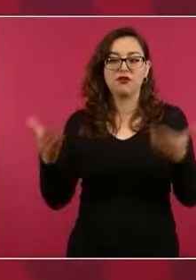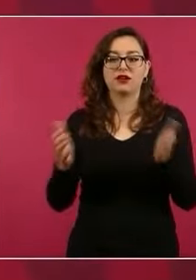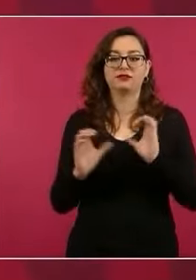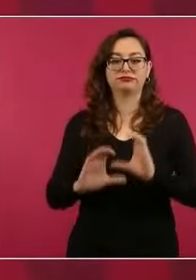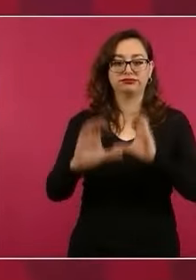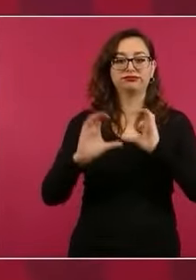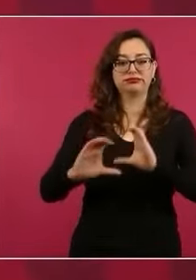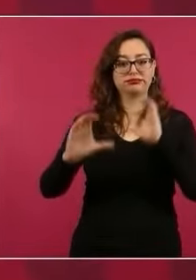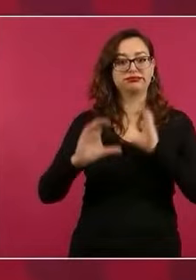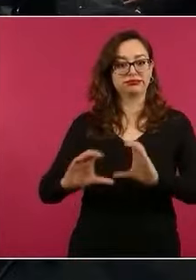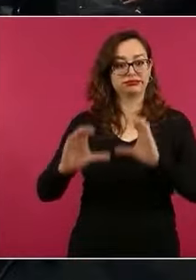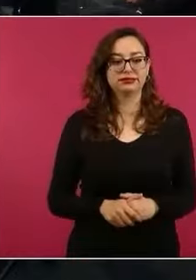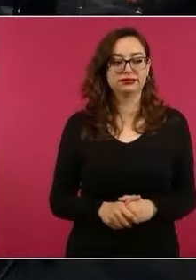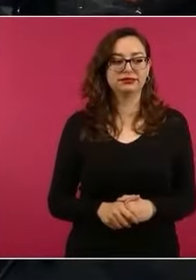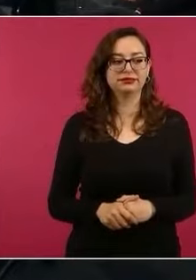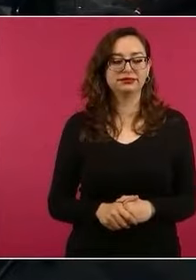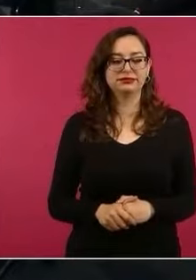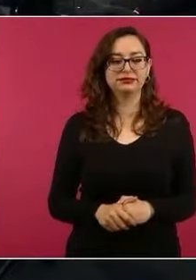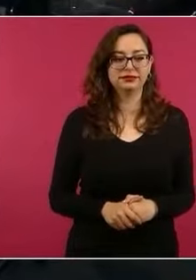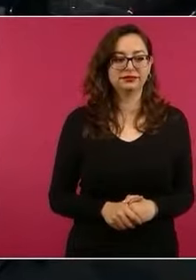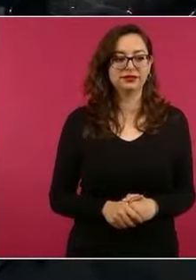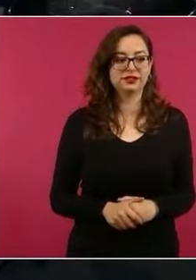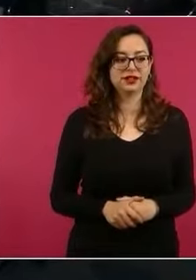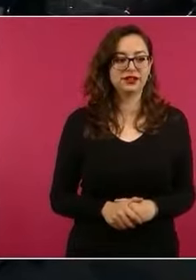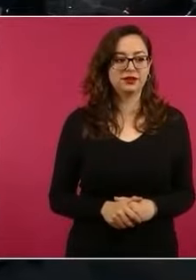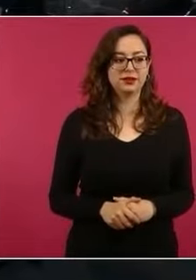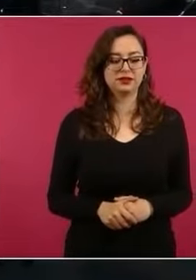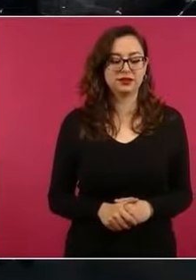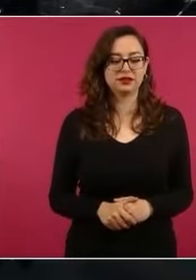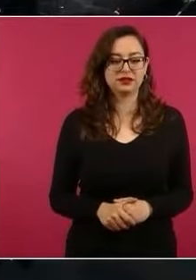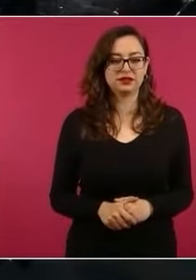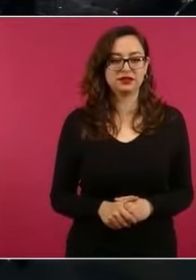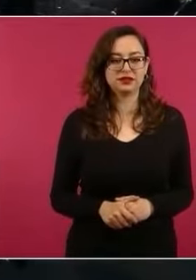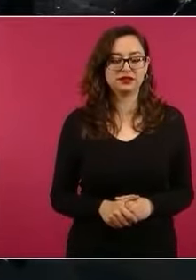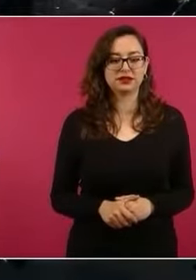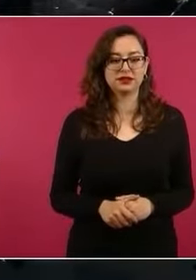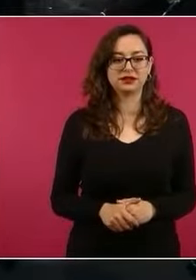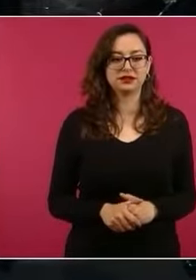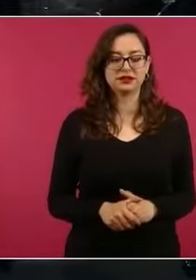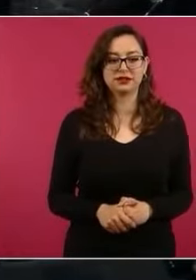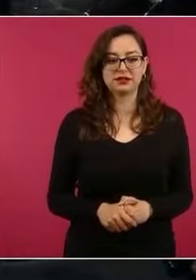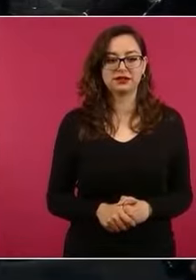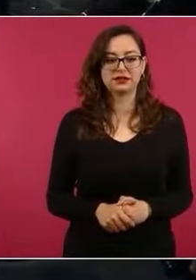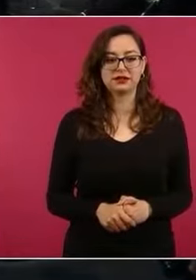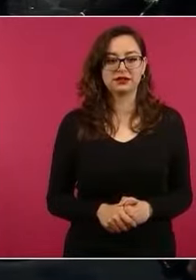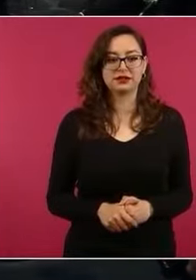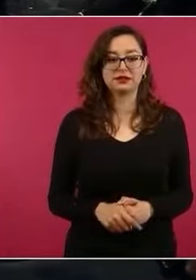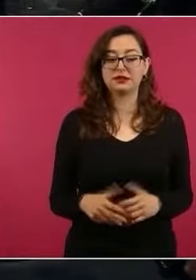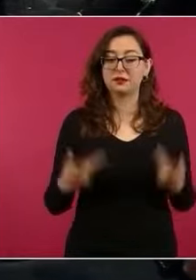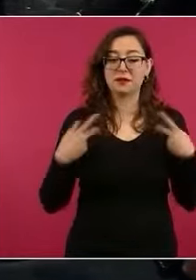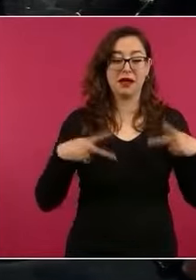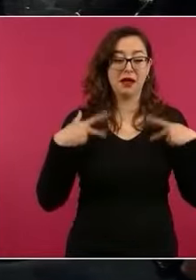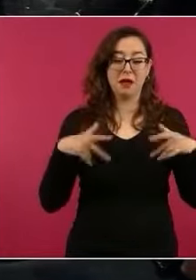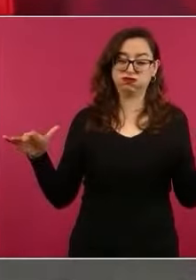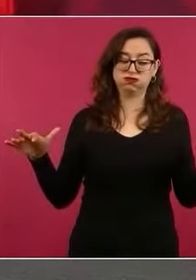No, este, es que sí, sí estaba fuerte y como estaba muy lleno,